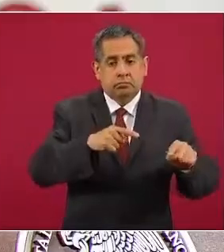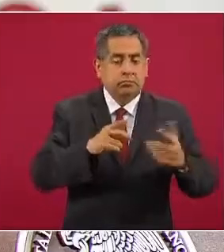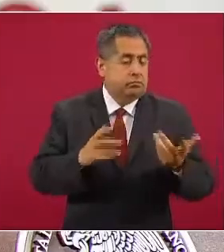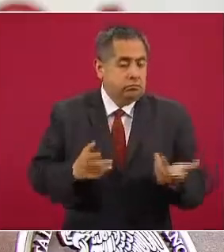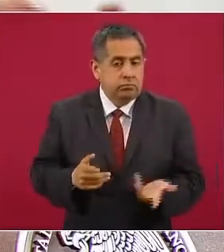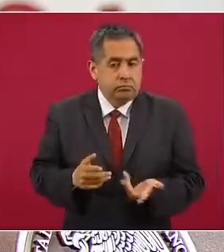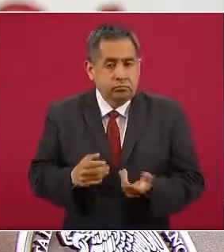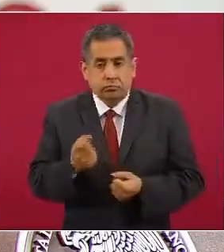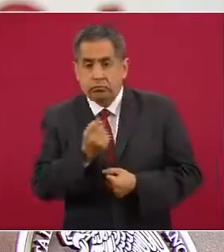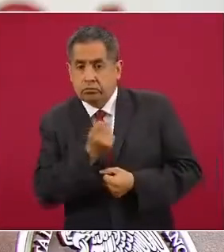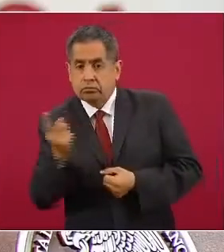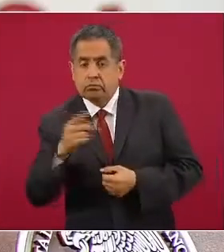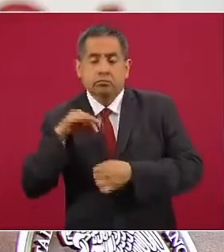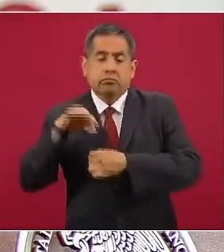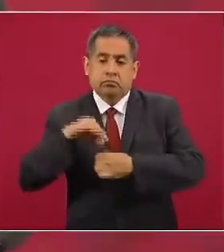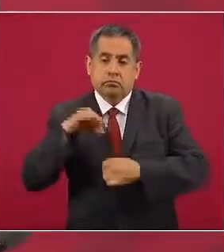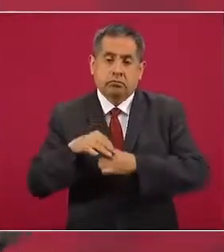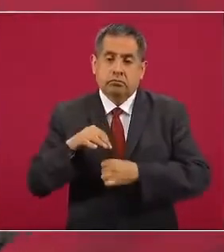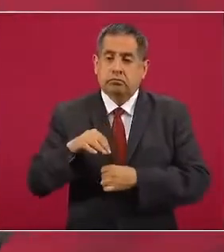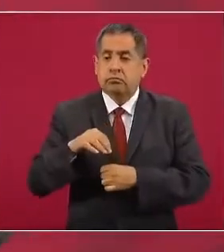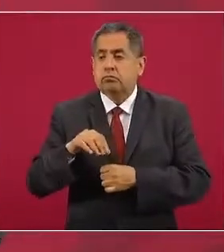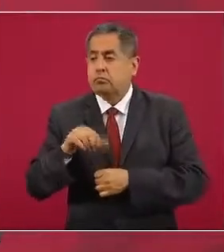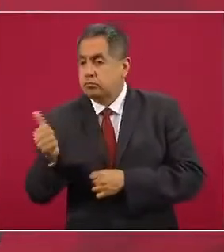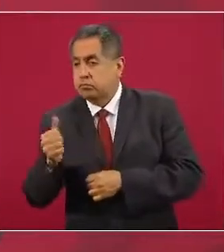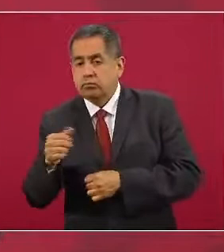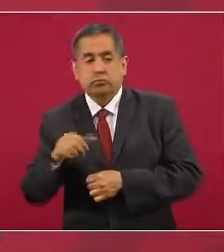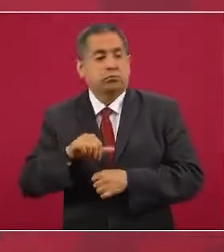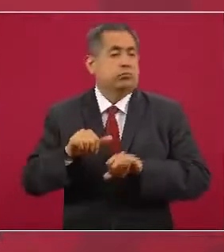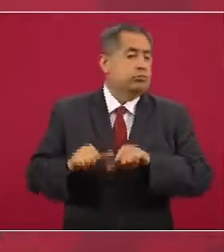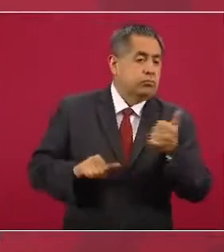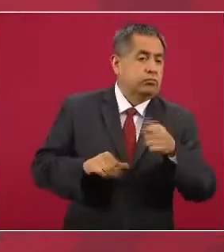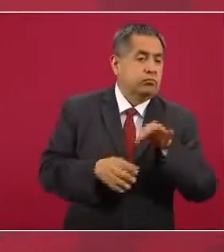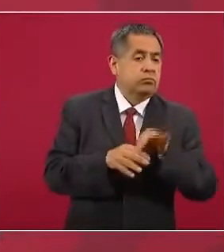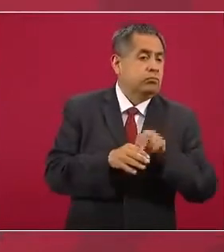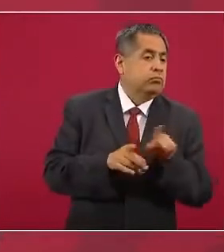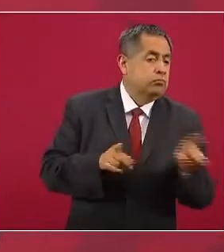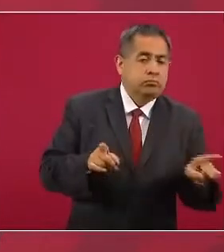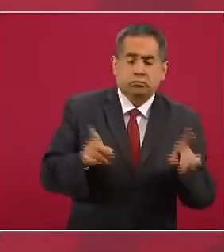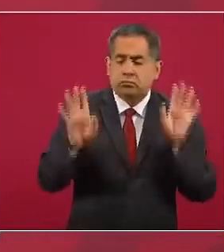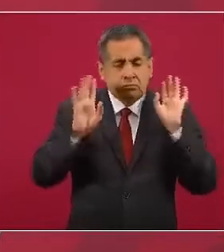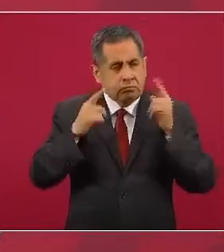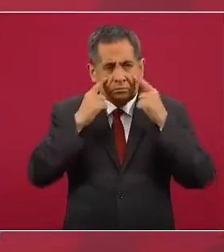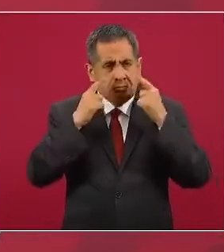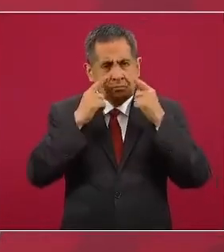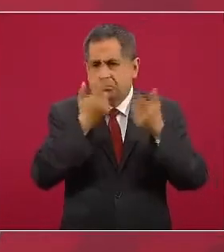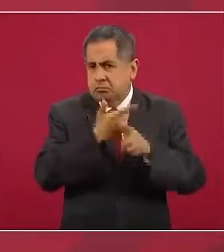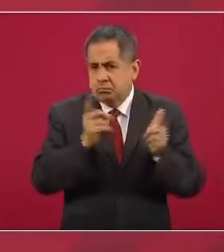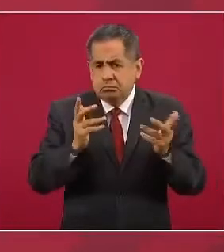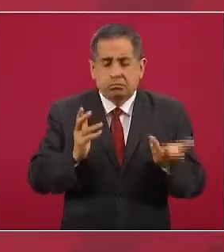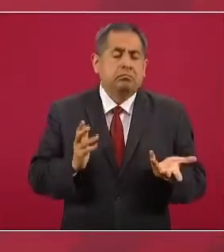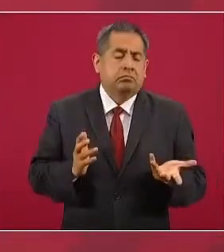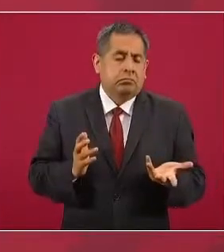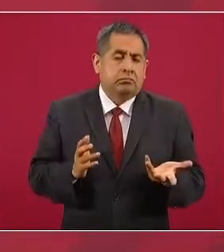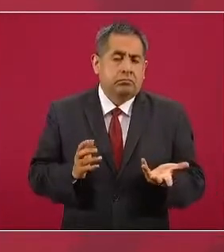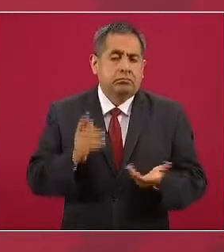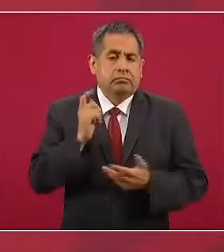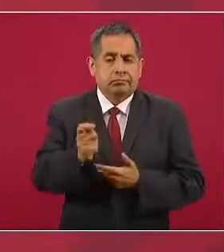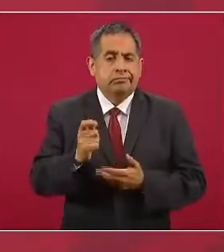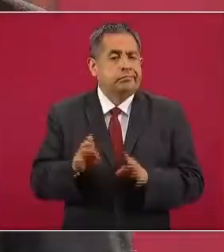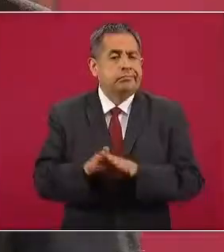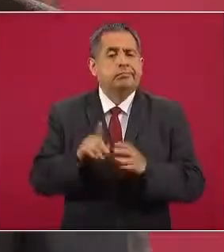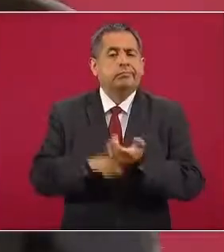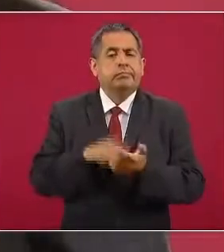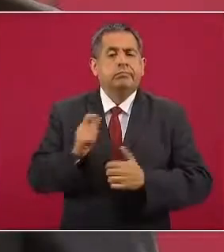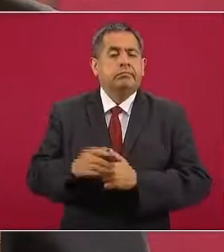Seguramente unos votaron por un partido, otros votaron por otro partido. Entonces, ¿cómo